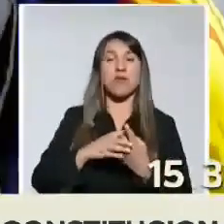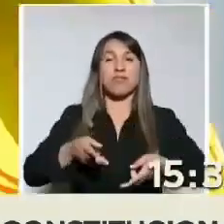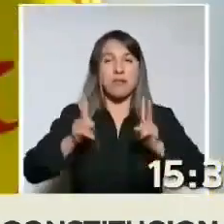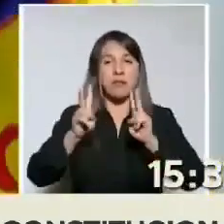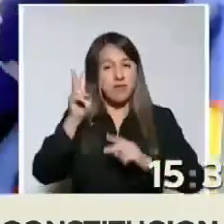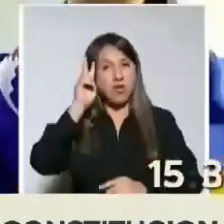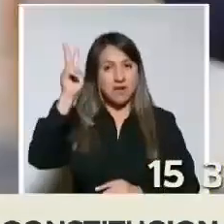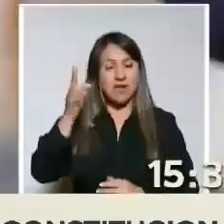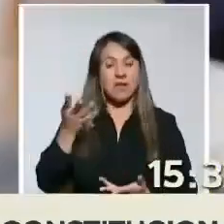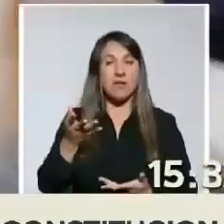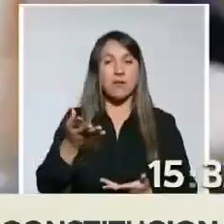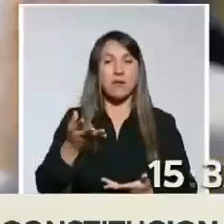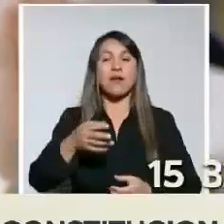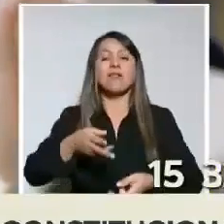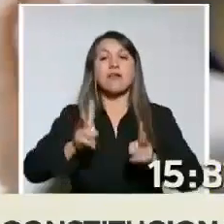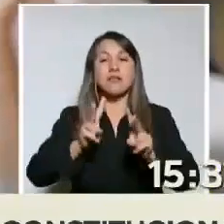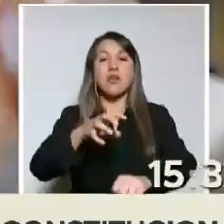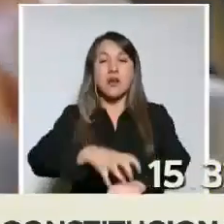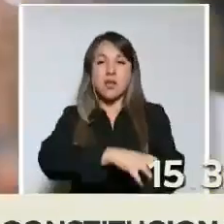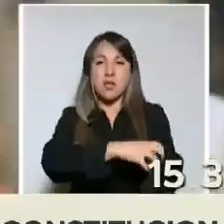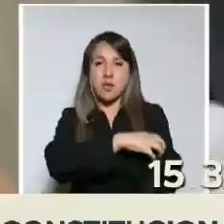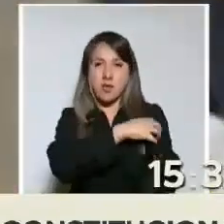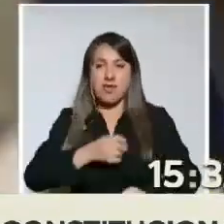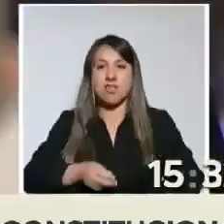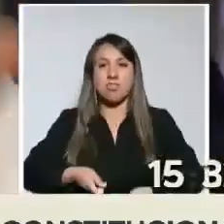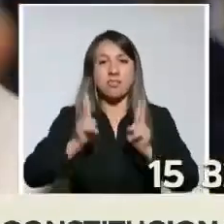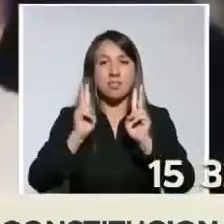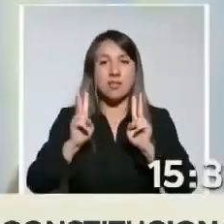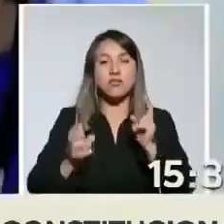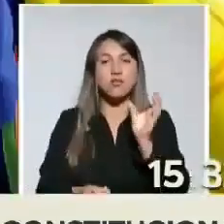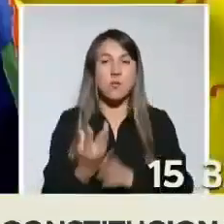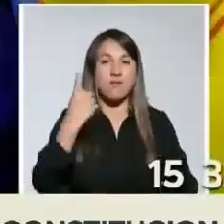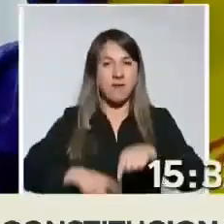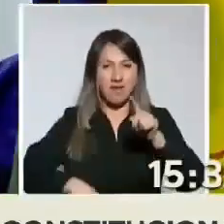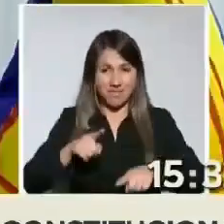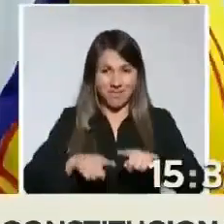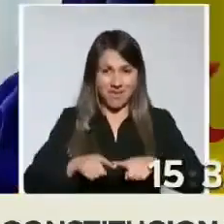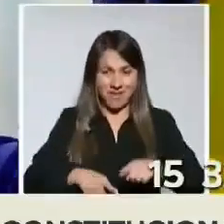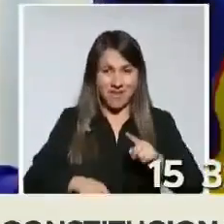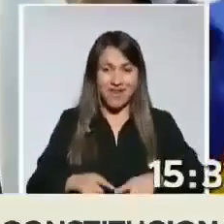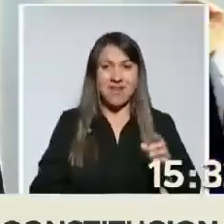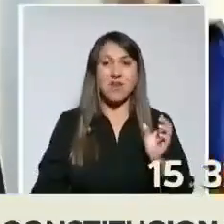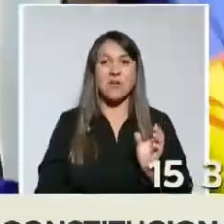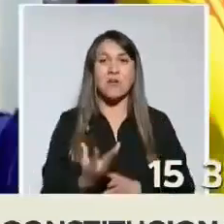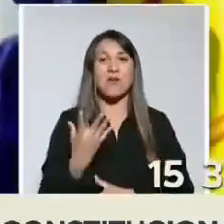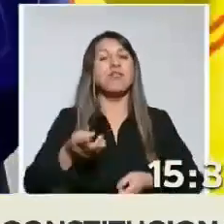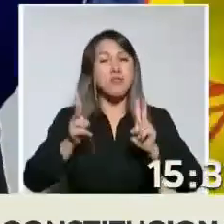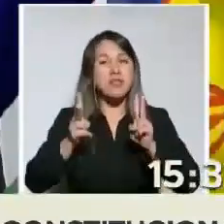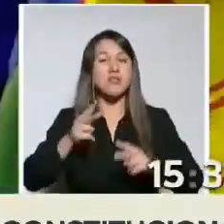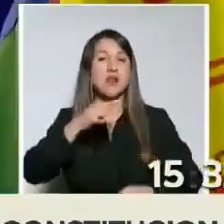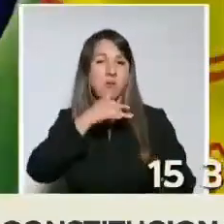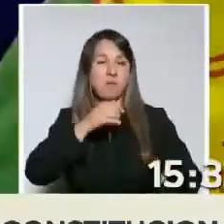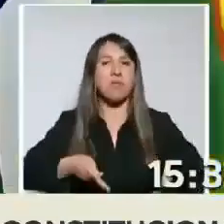de las regiones, por los derechos a la madre tierra, por los derechos al agua, por los